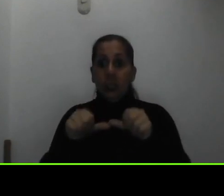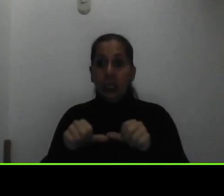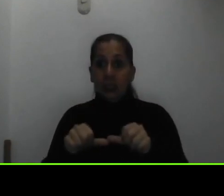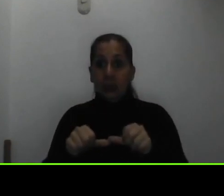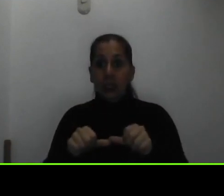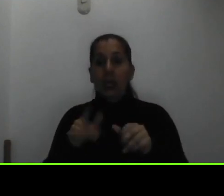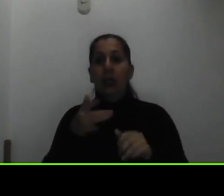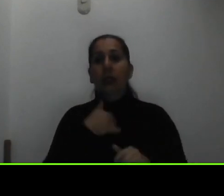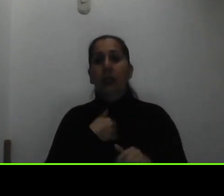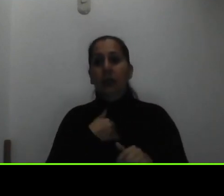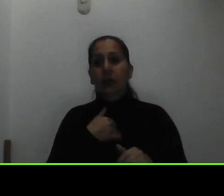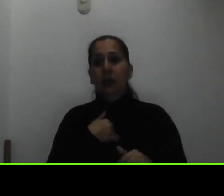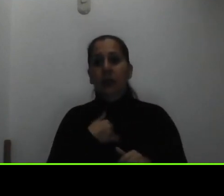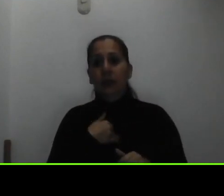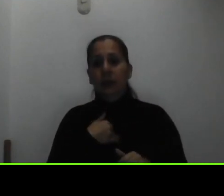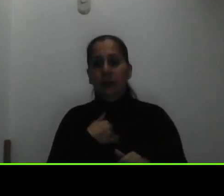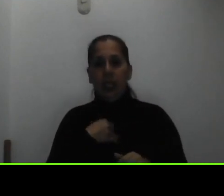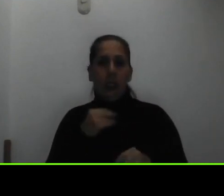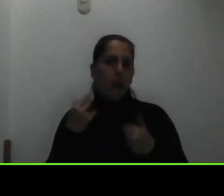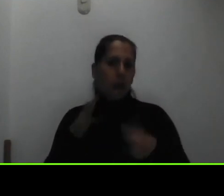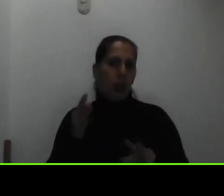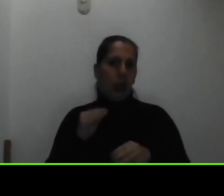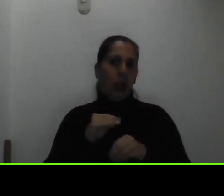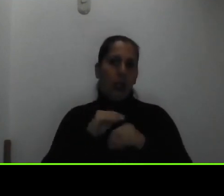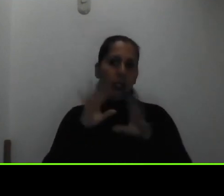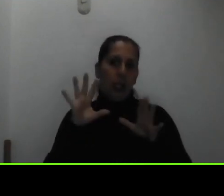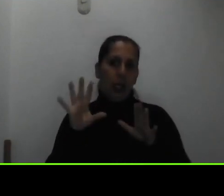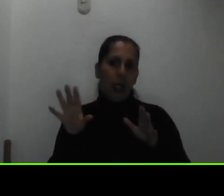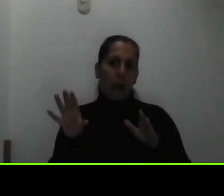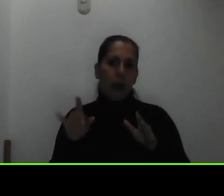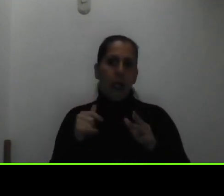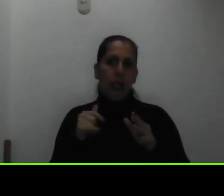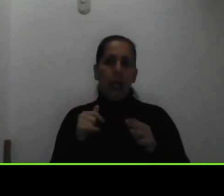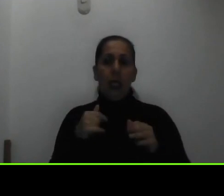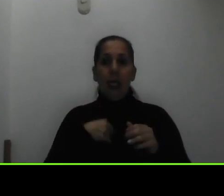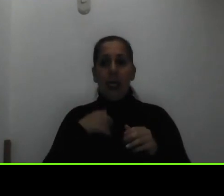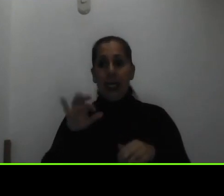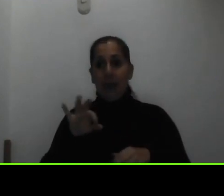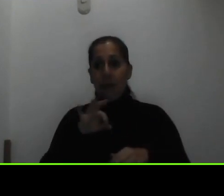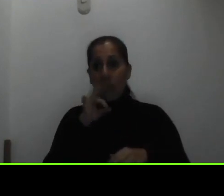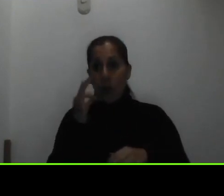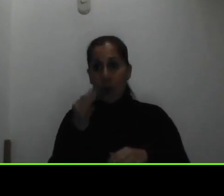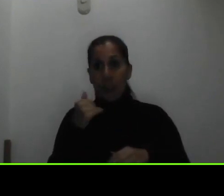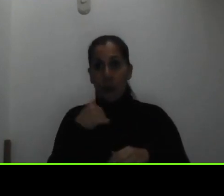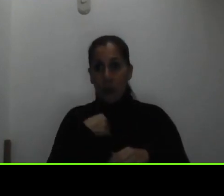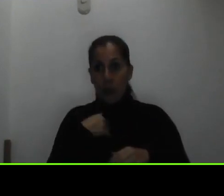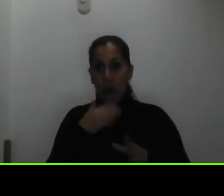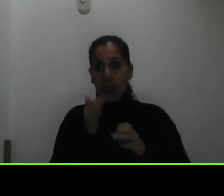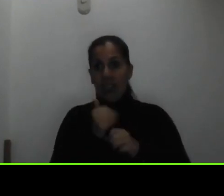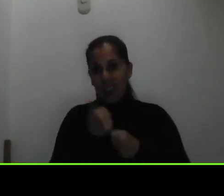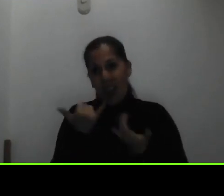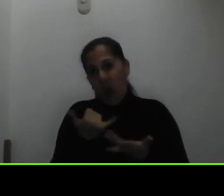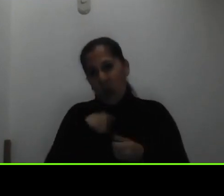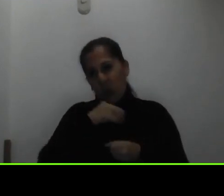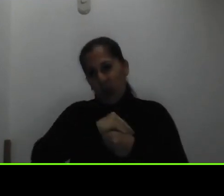claro que tuvimos que dentro de las medidas que se tuvieron que tomar con la pandemia correr un poco la